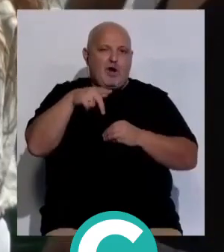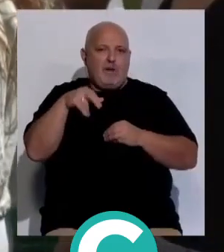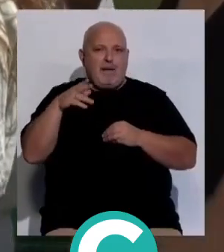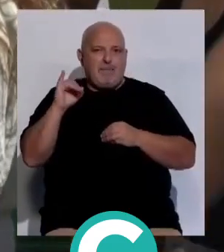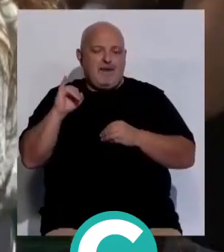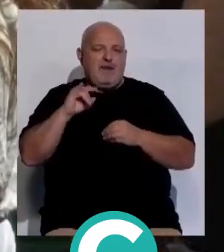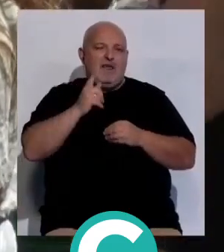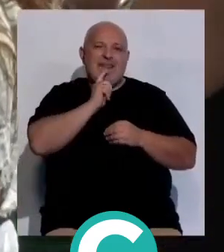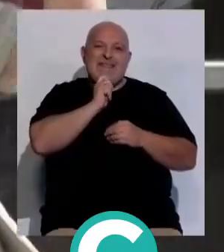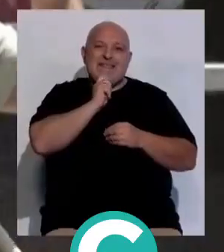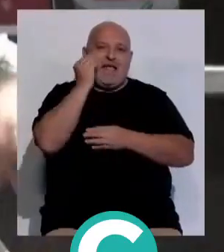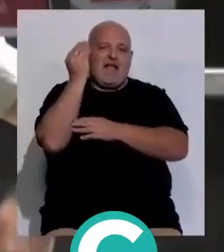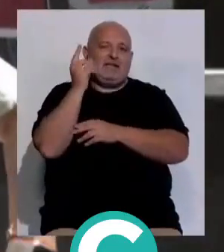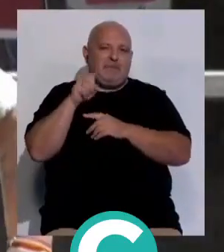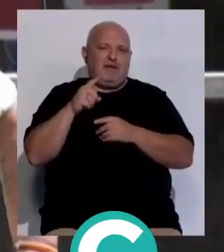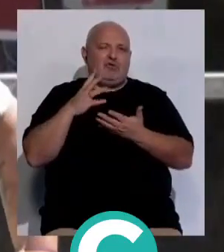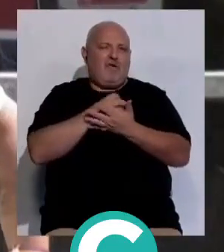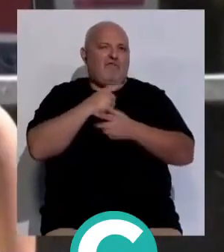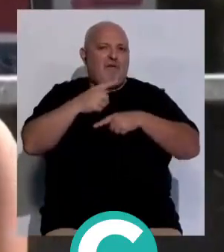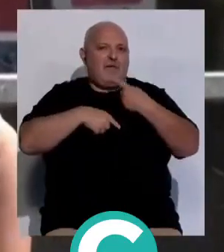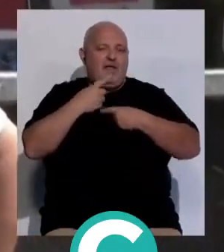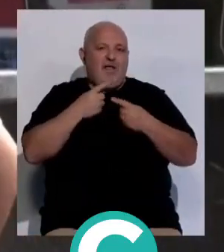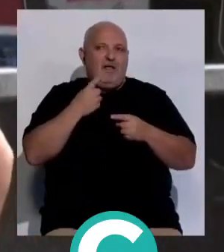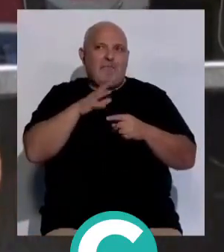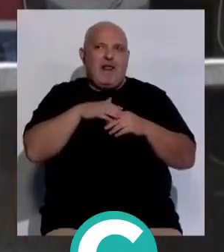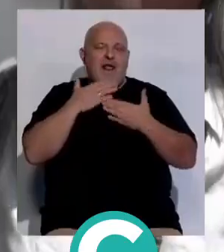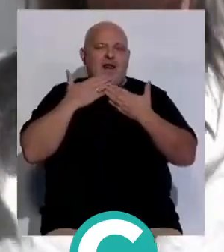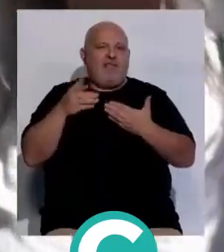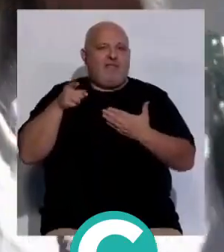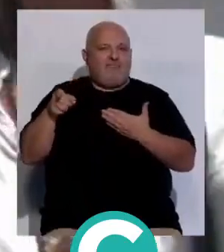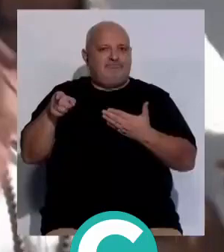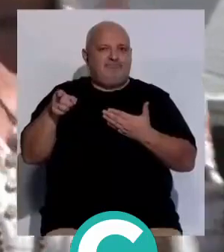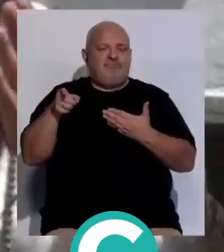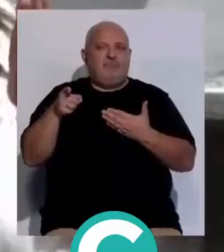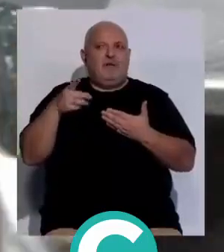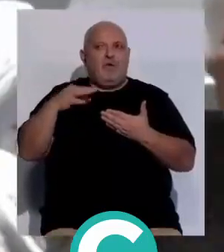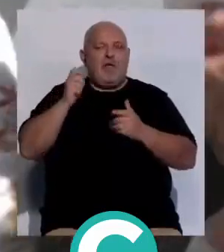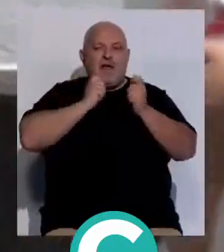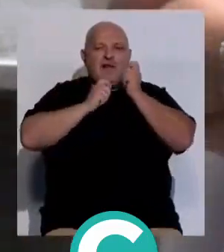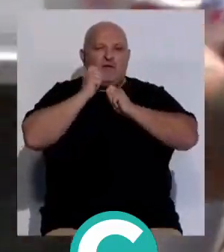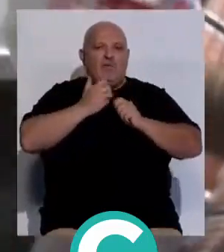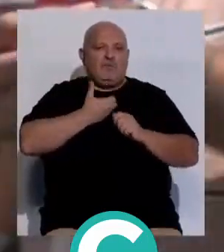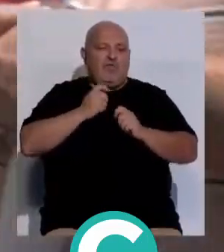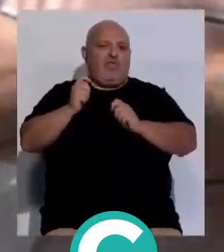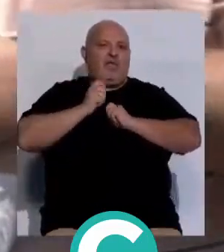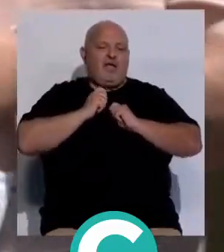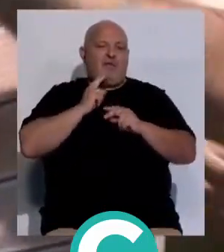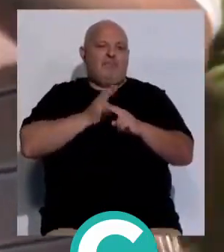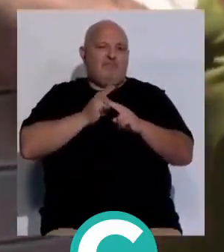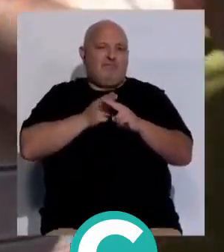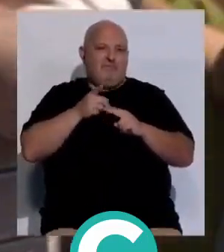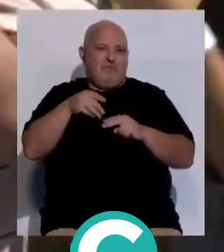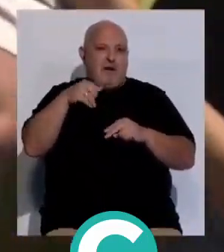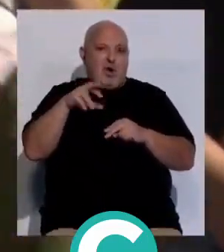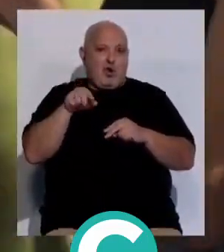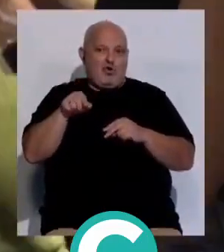y Palmi, y su nieta Manuela. Una familia que no tenía palabras para poder agradecer no solo el cariño del Ayuntamiento renombrando la plaza con el